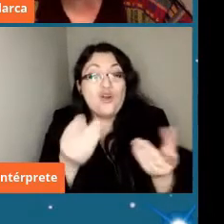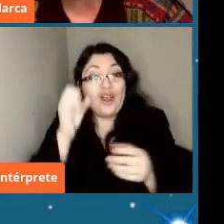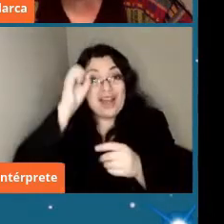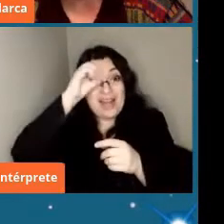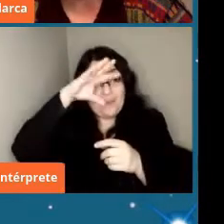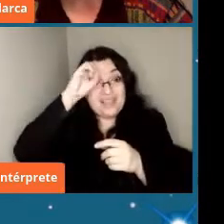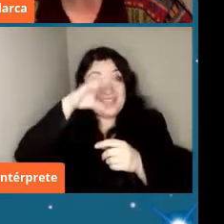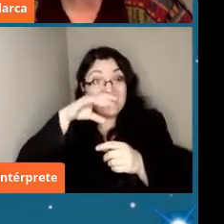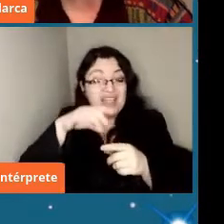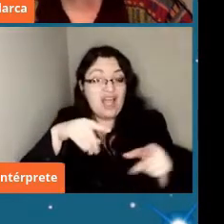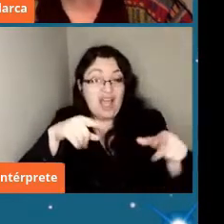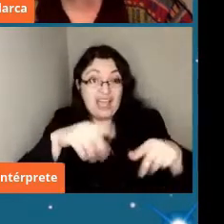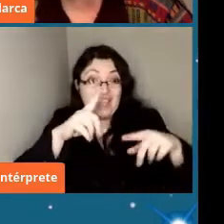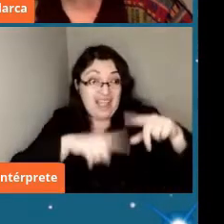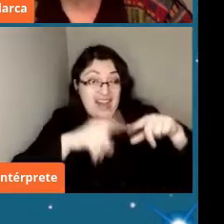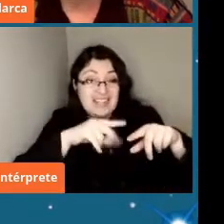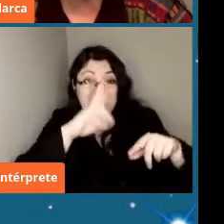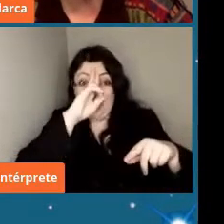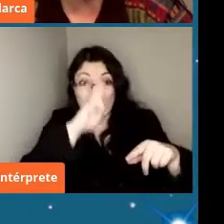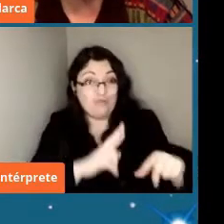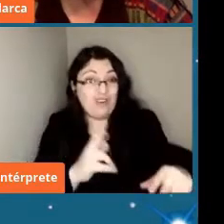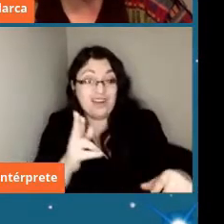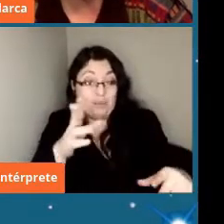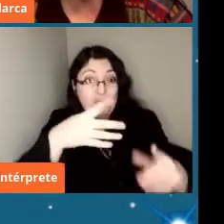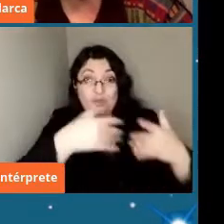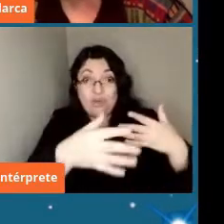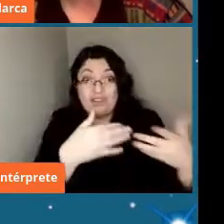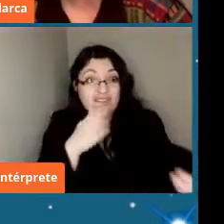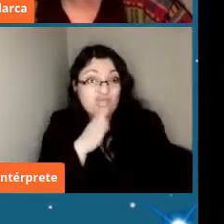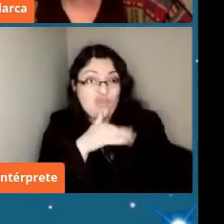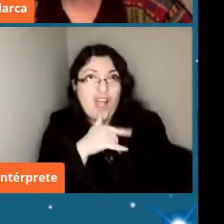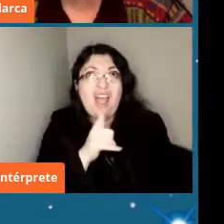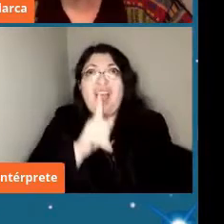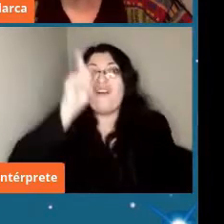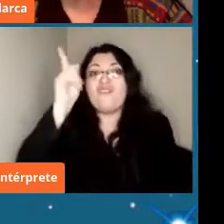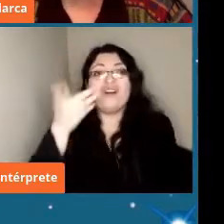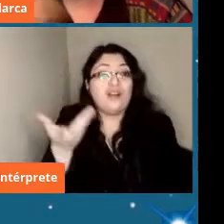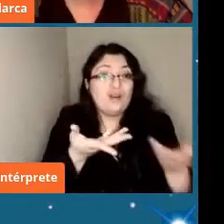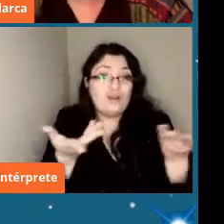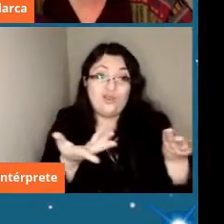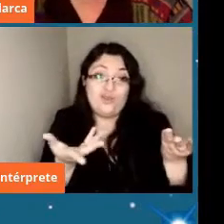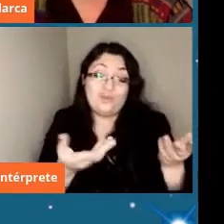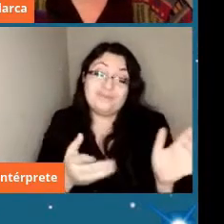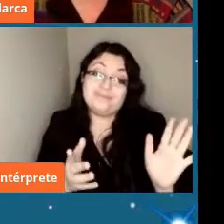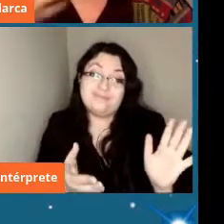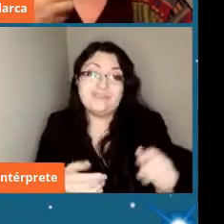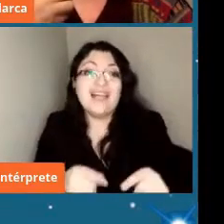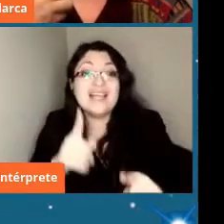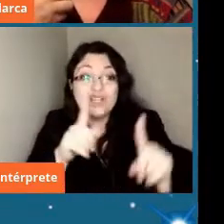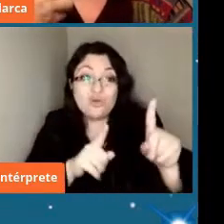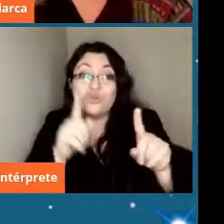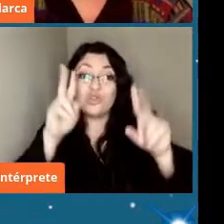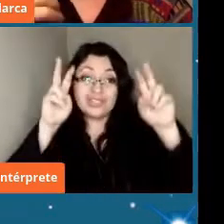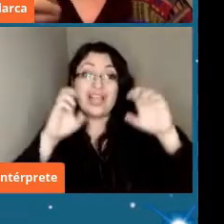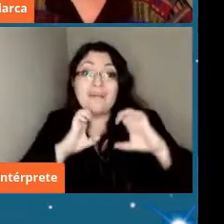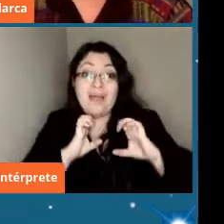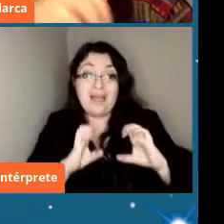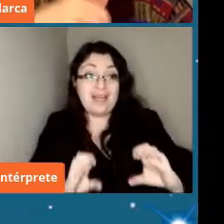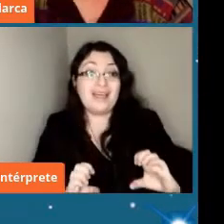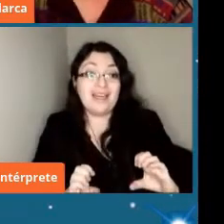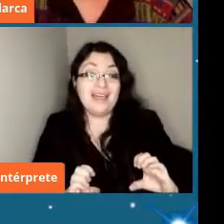respetuosa acá en la tierra cómo va a ser afuera entonces esos son algunos de los temas éticos que toma